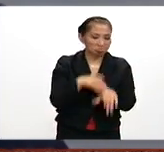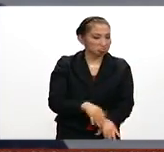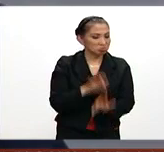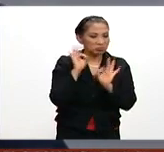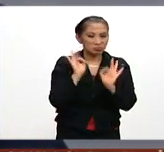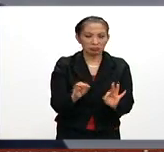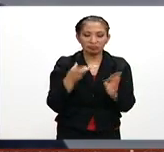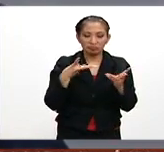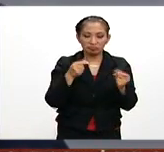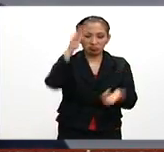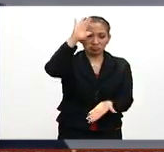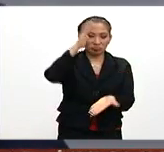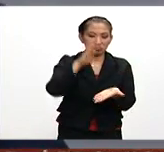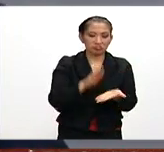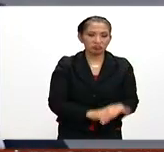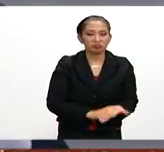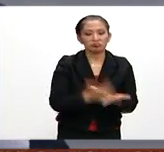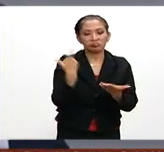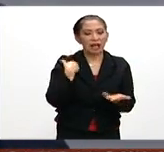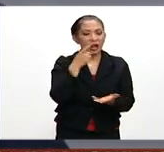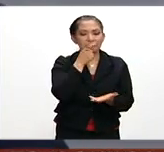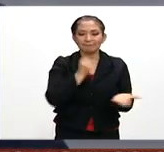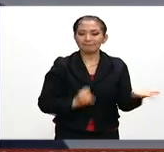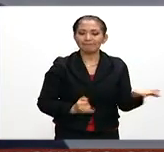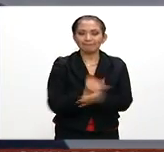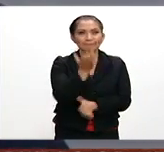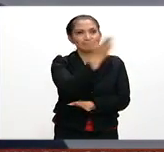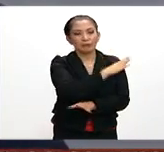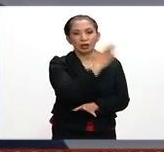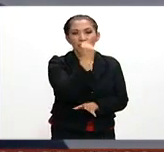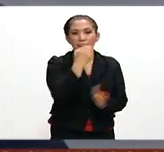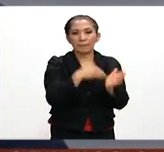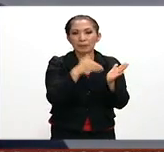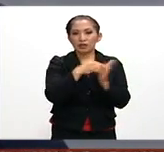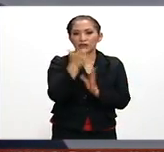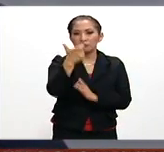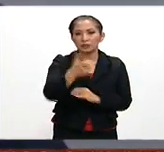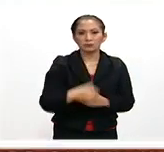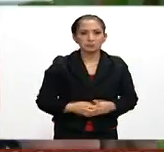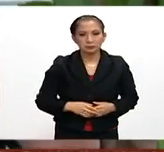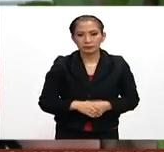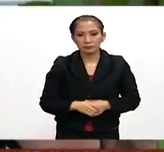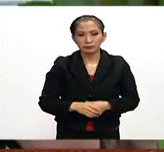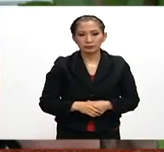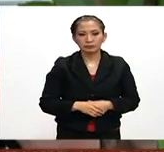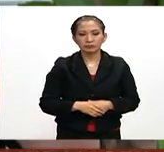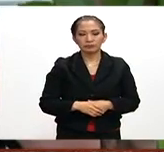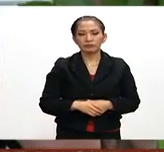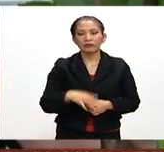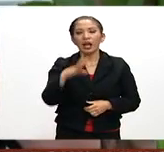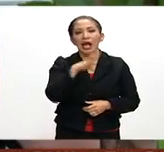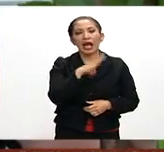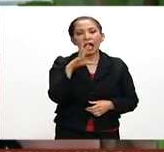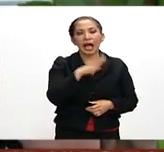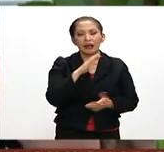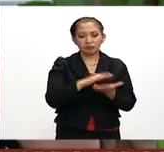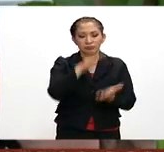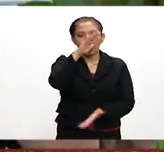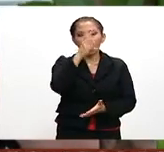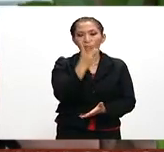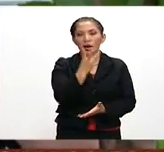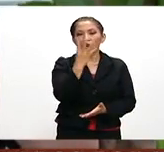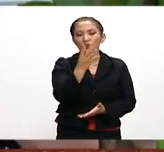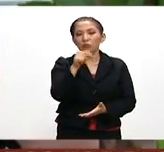el presupuesto, que es desde poco más de 9 mil millones de pesos. Hay un incremento del 4